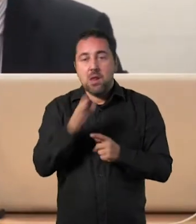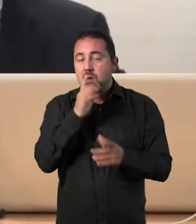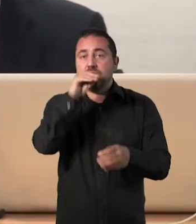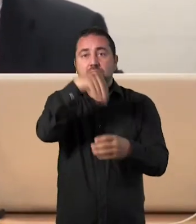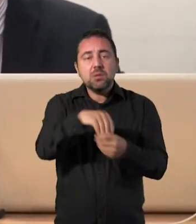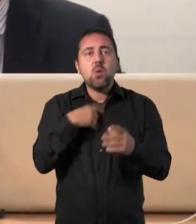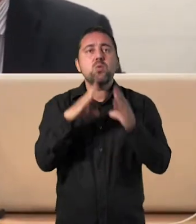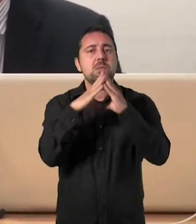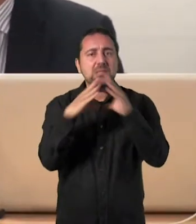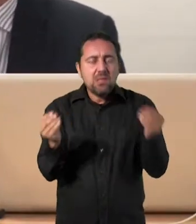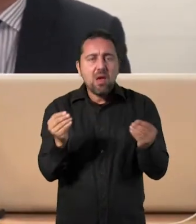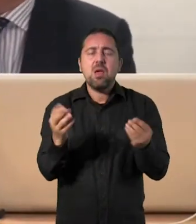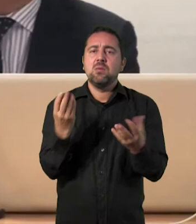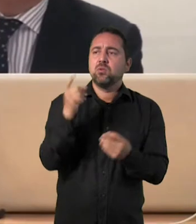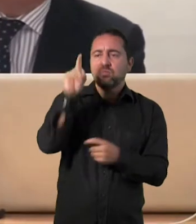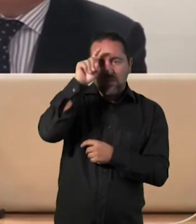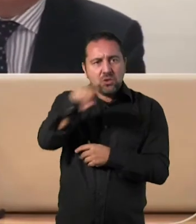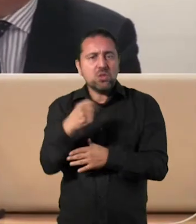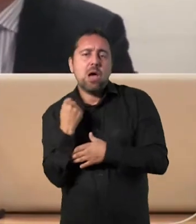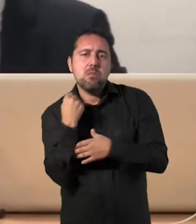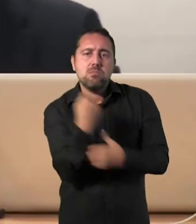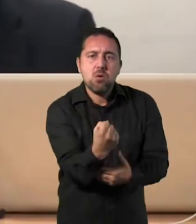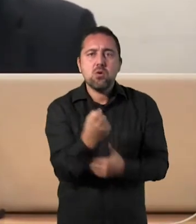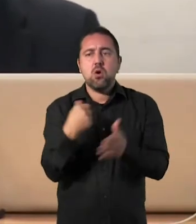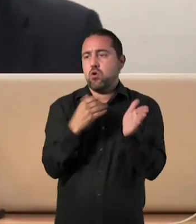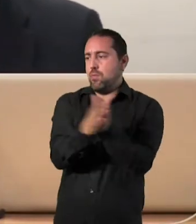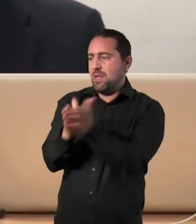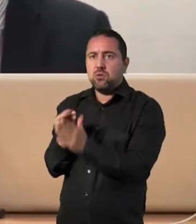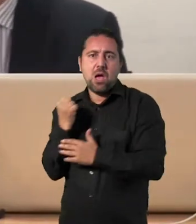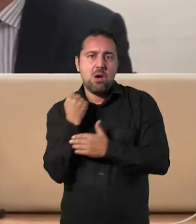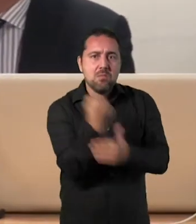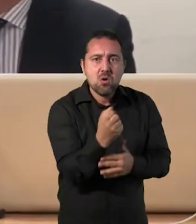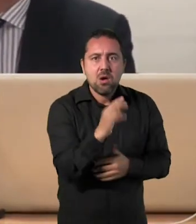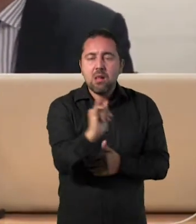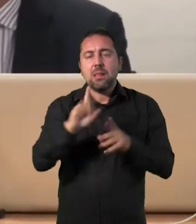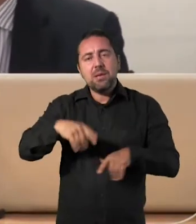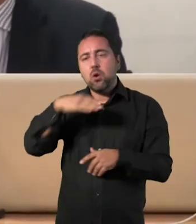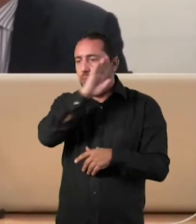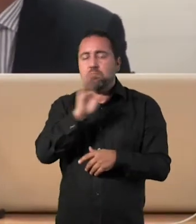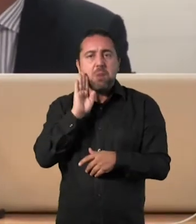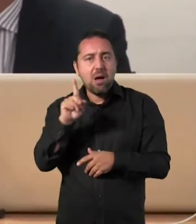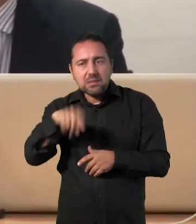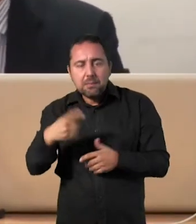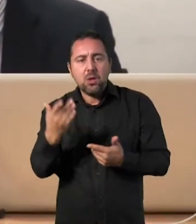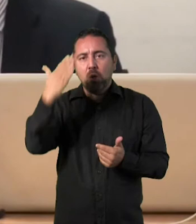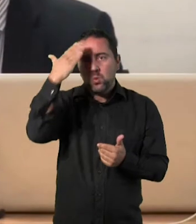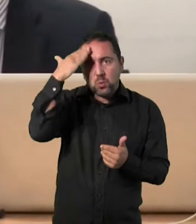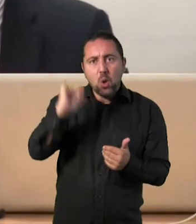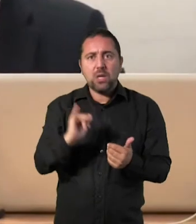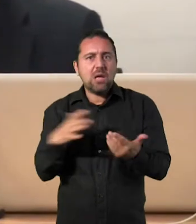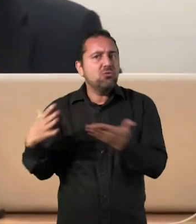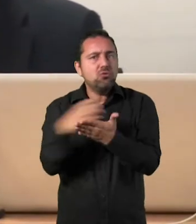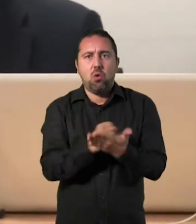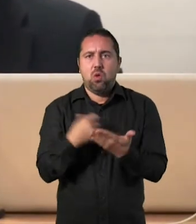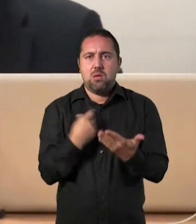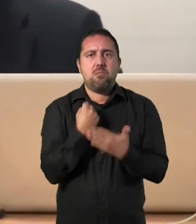estáis apoyados por un montón de profesores, estáis apoyados por compañeros, por vuestros padres, por tutores, de todo hay